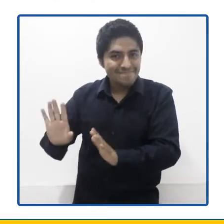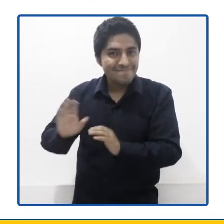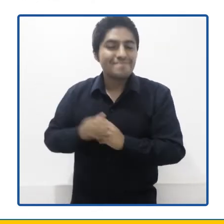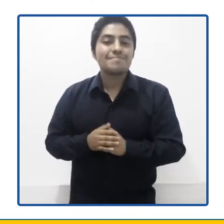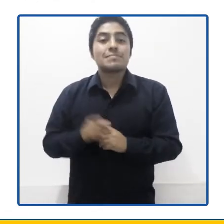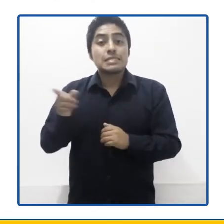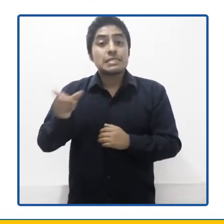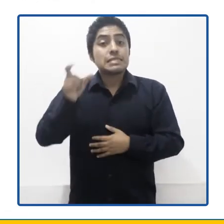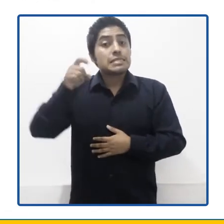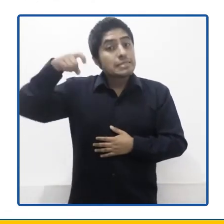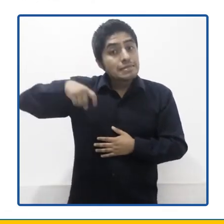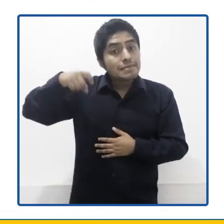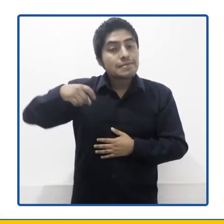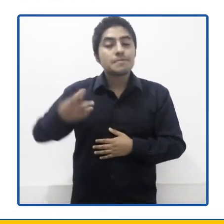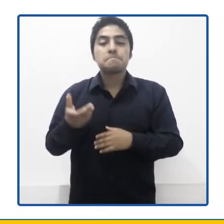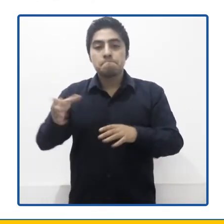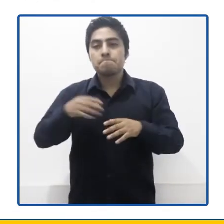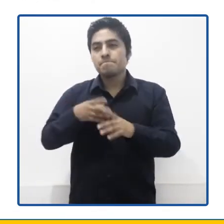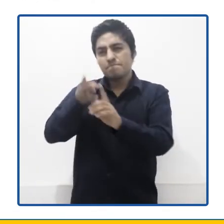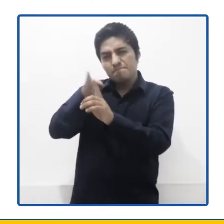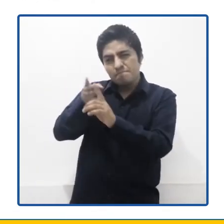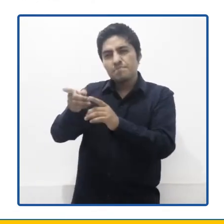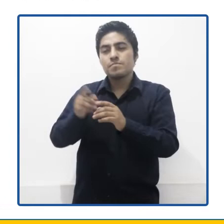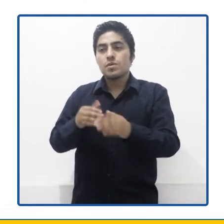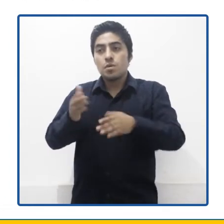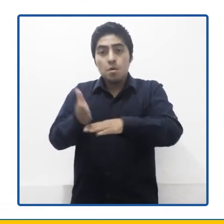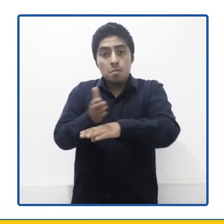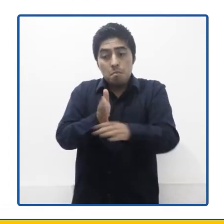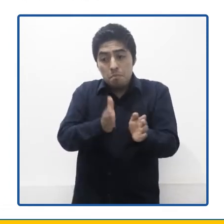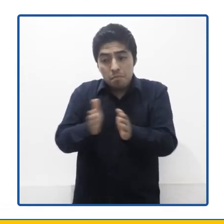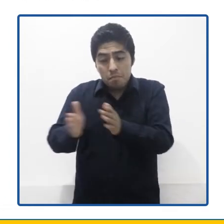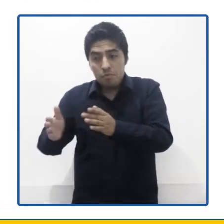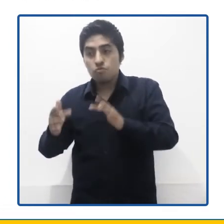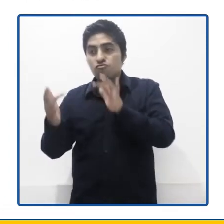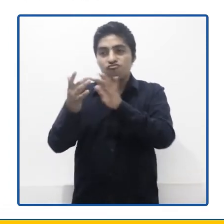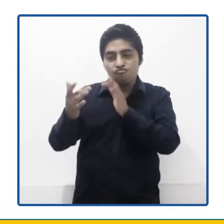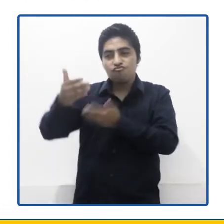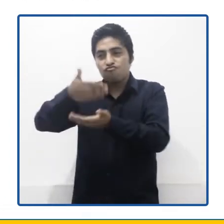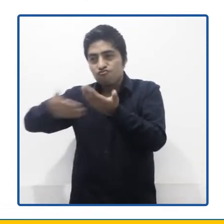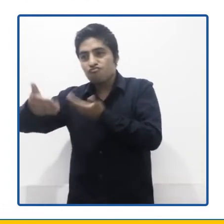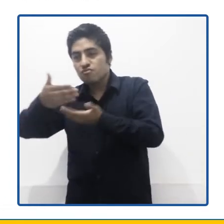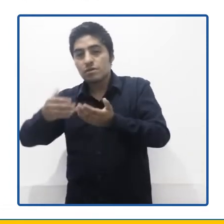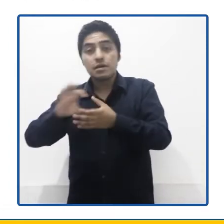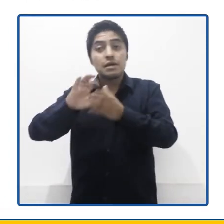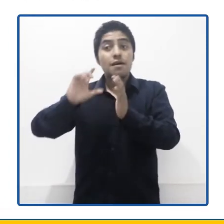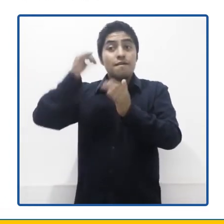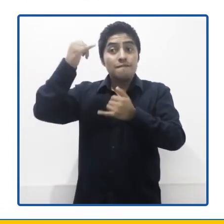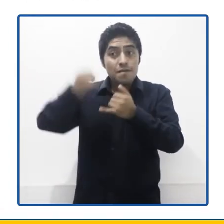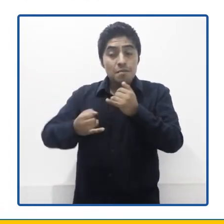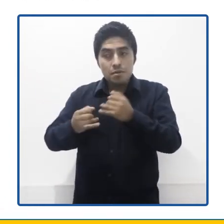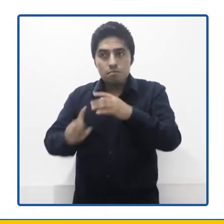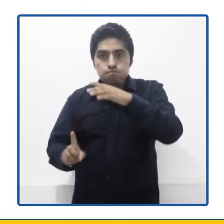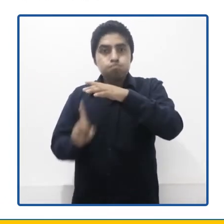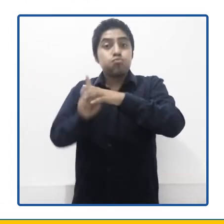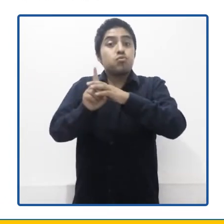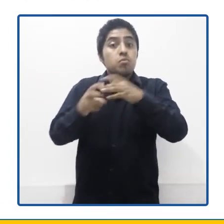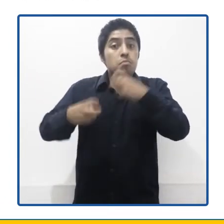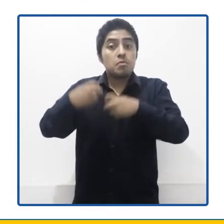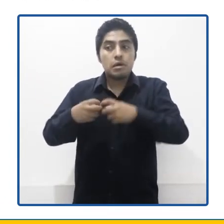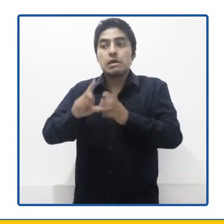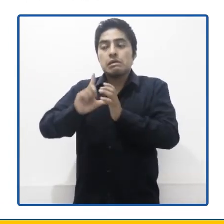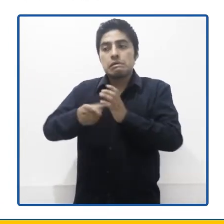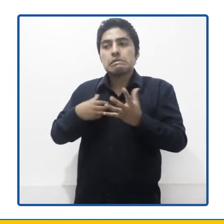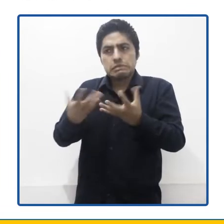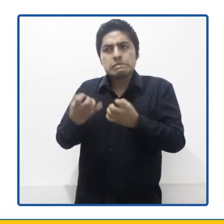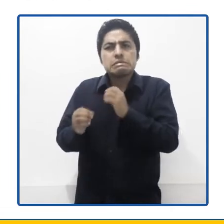Estas necesidades se reconocen en un proceso interactivo que finalmente desemboca en un problema que queremos